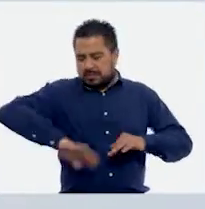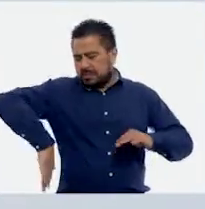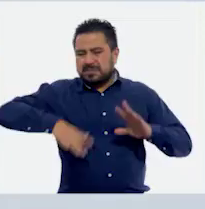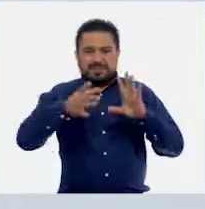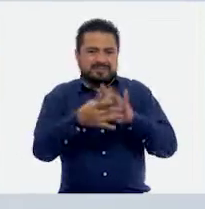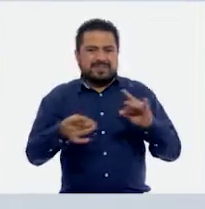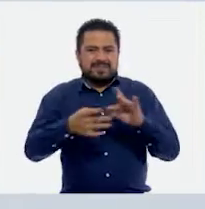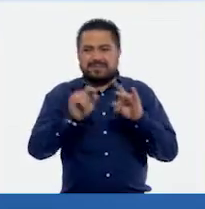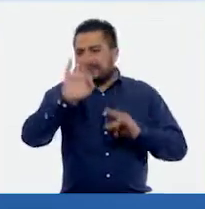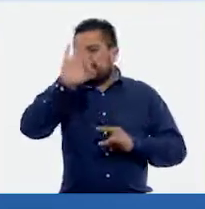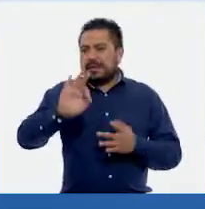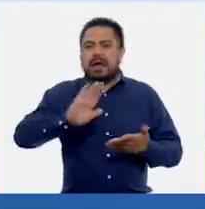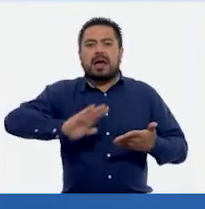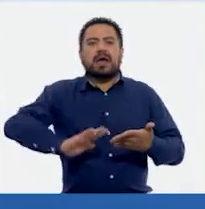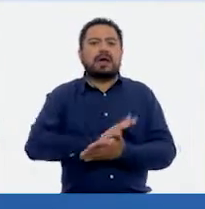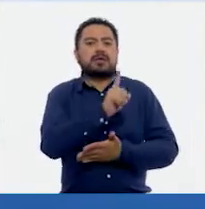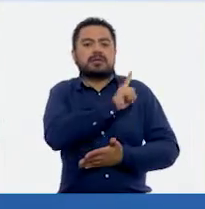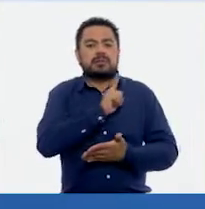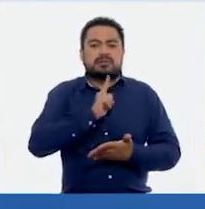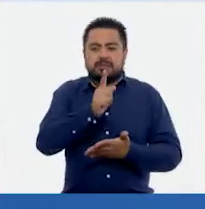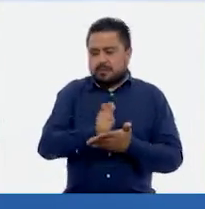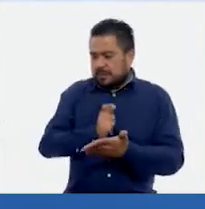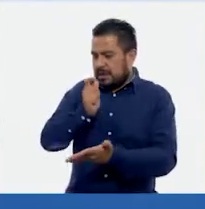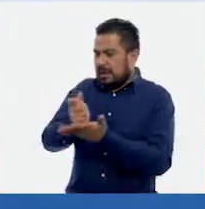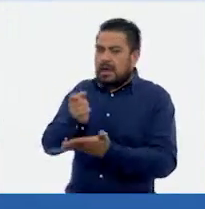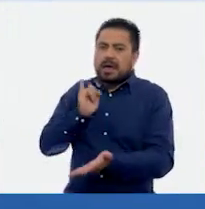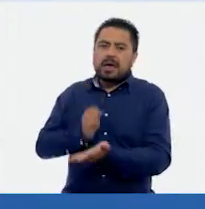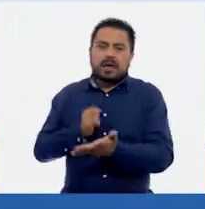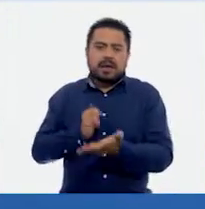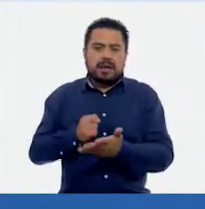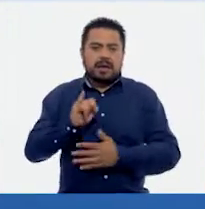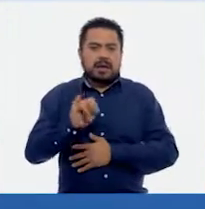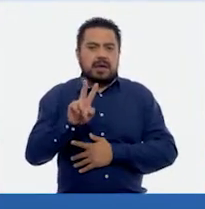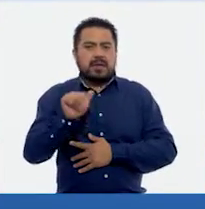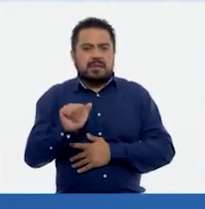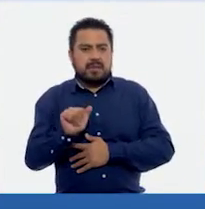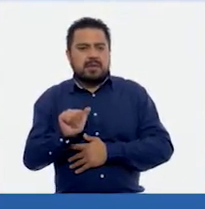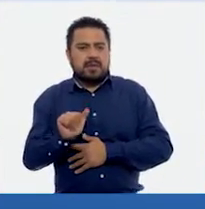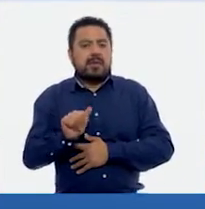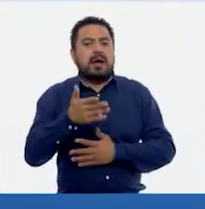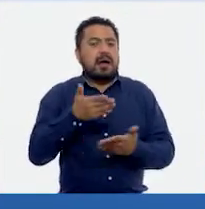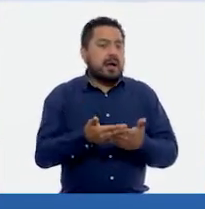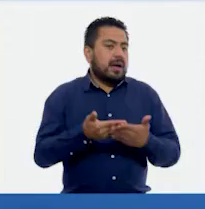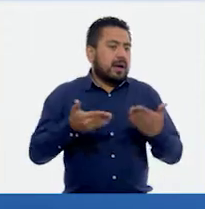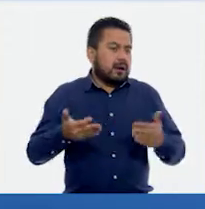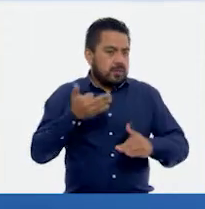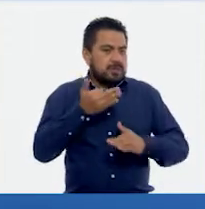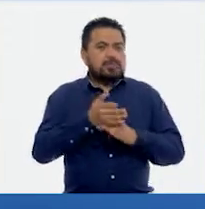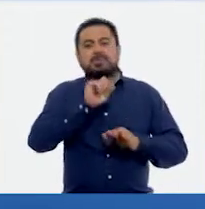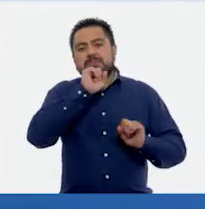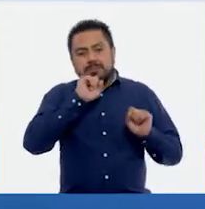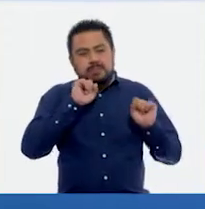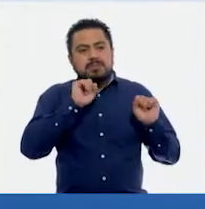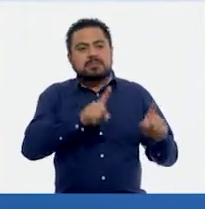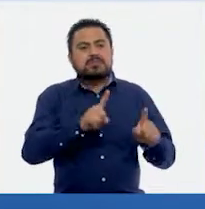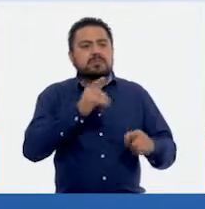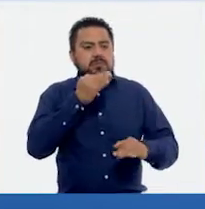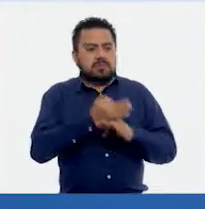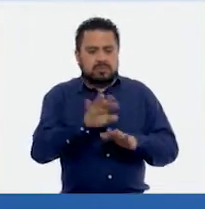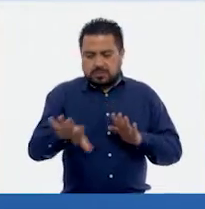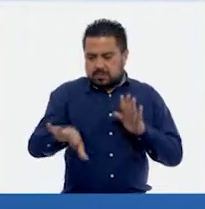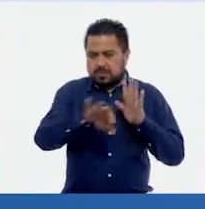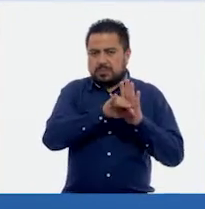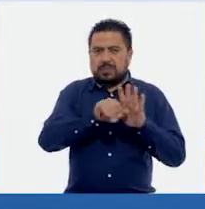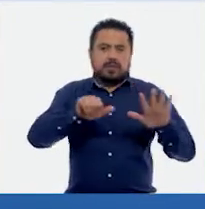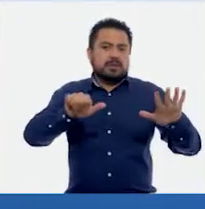del descuento, que tenías que pagar un IVA. Ajá. Entonces, vamos ahorita también a obtener